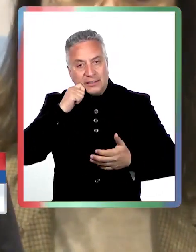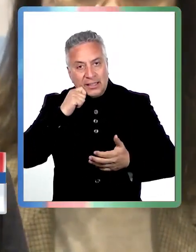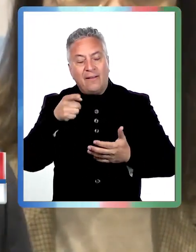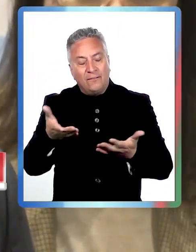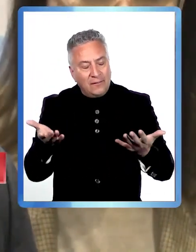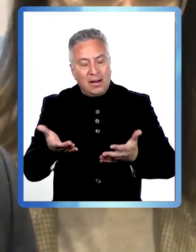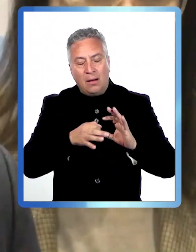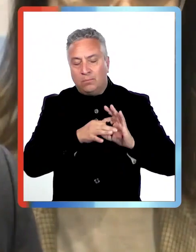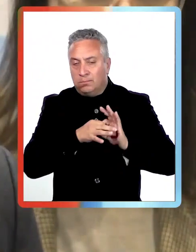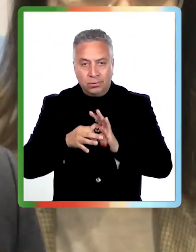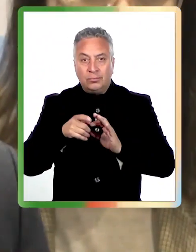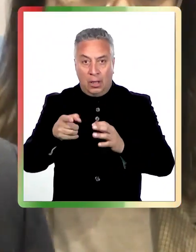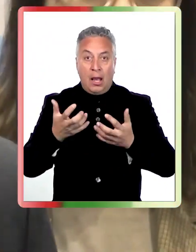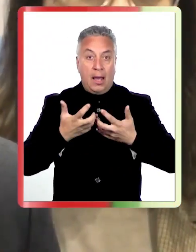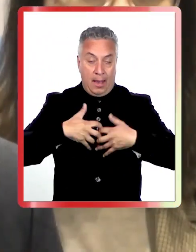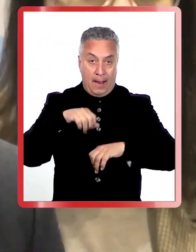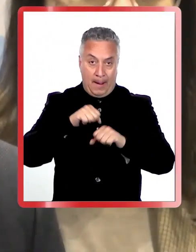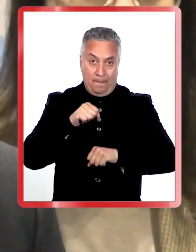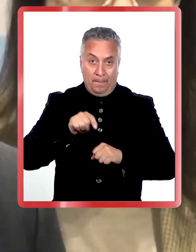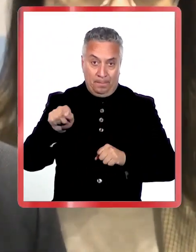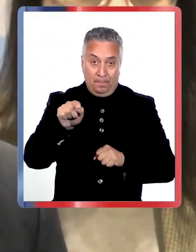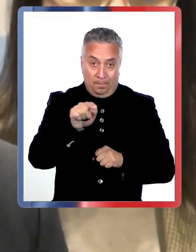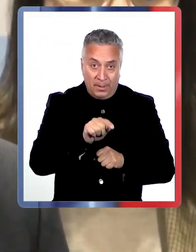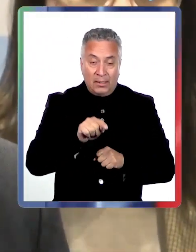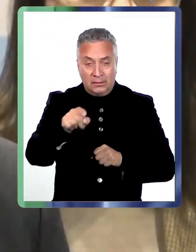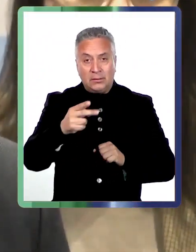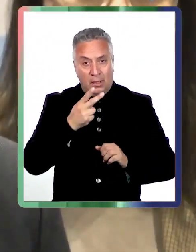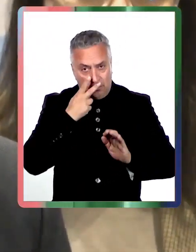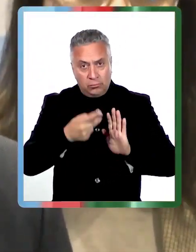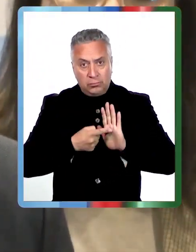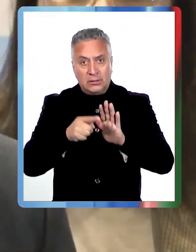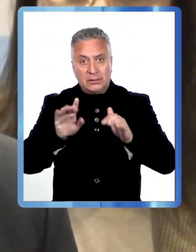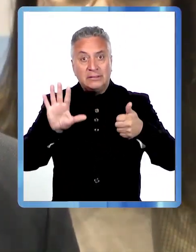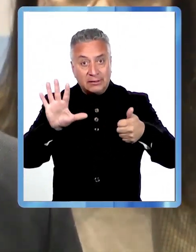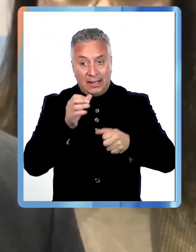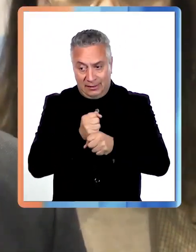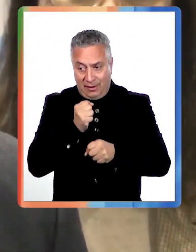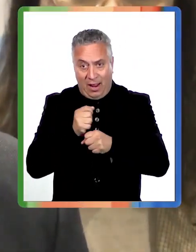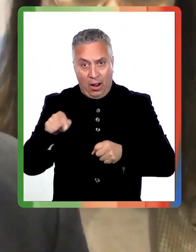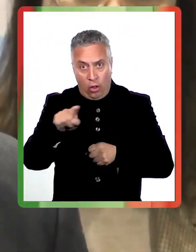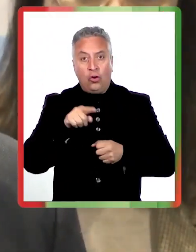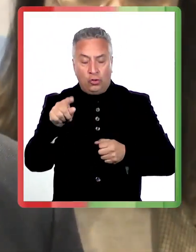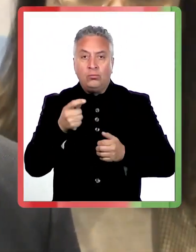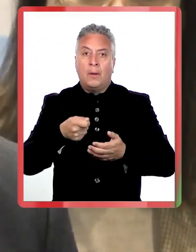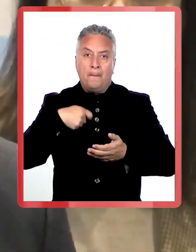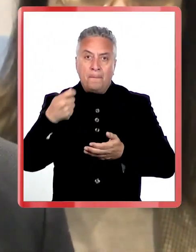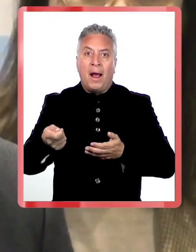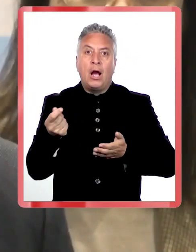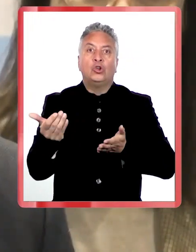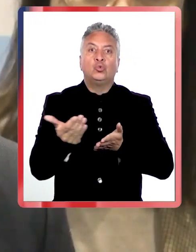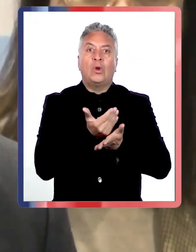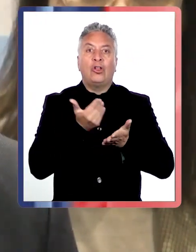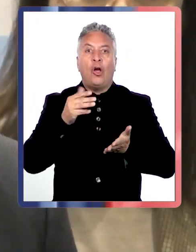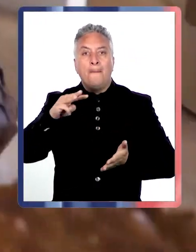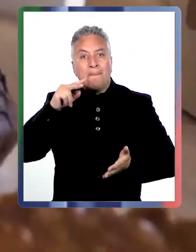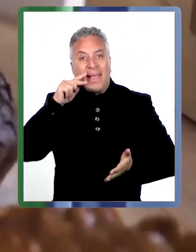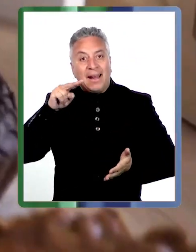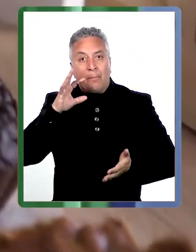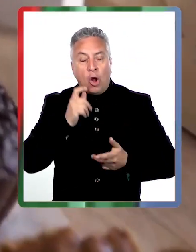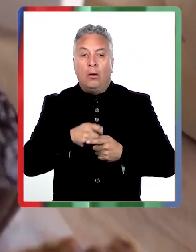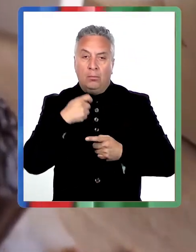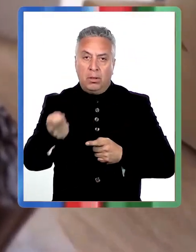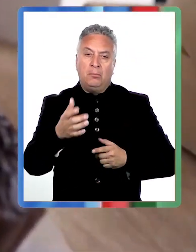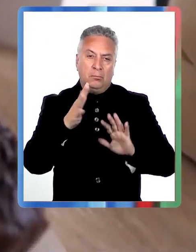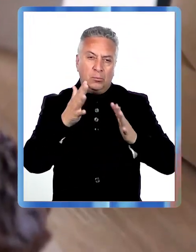una empresa que muestra para seis de sus trabajadoras paga el salario mínimo va a recibir un poco más de